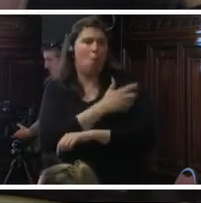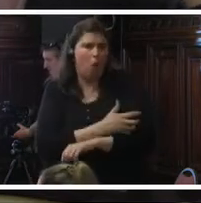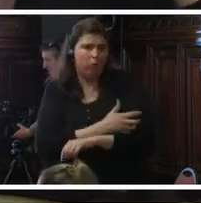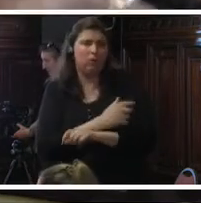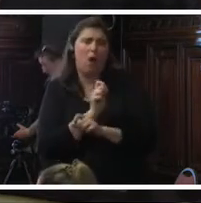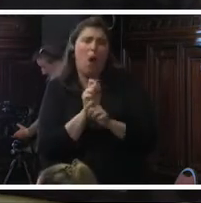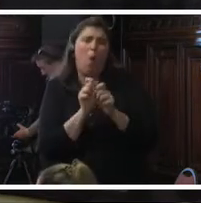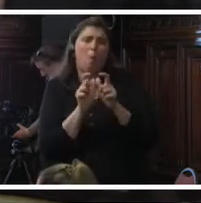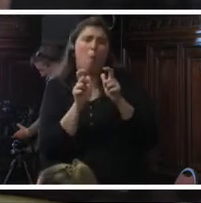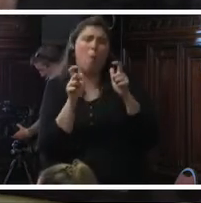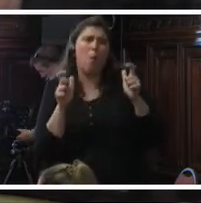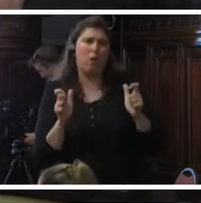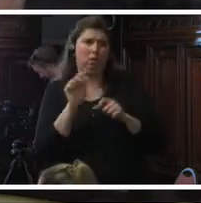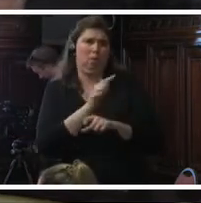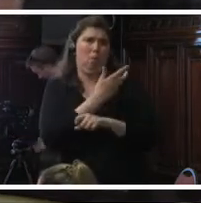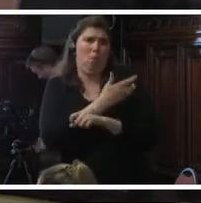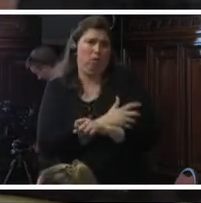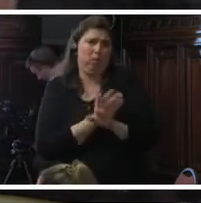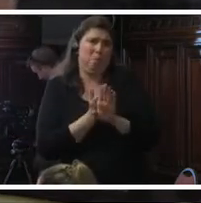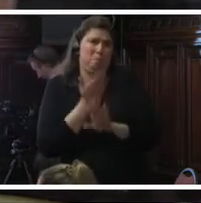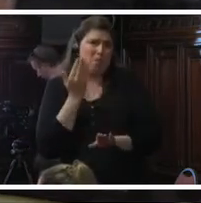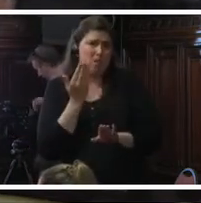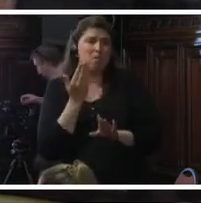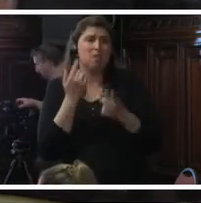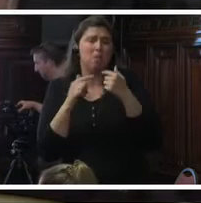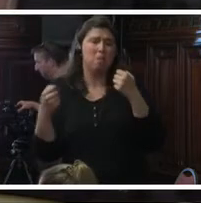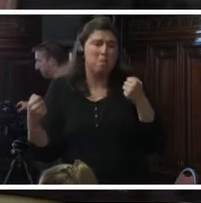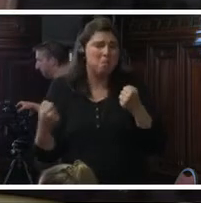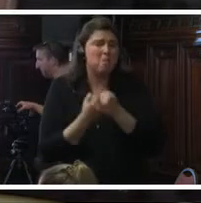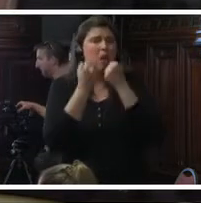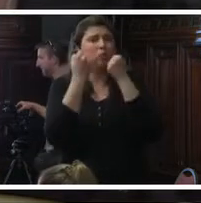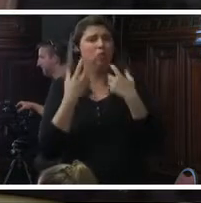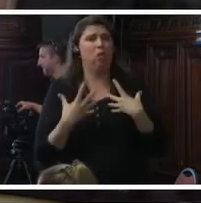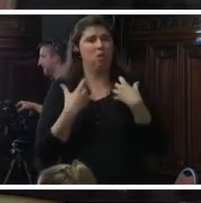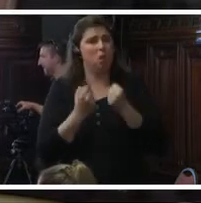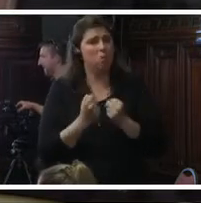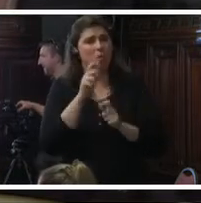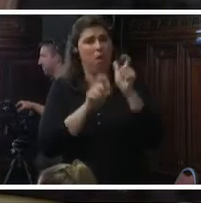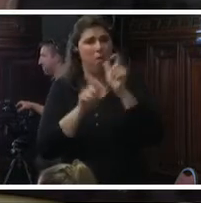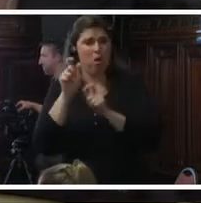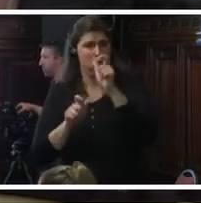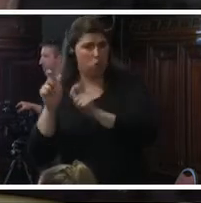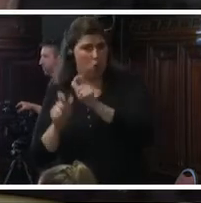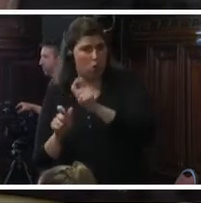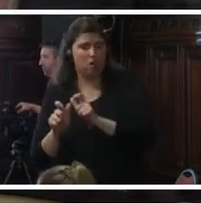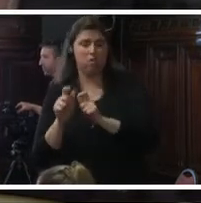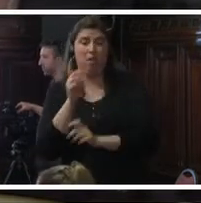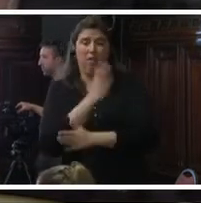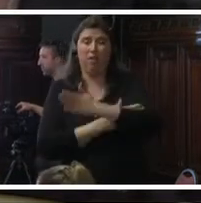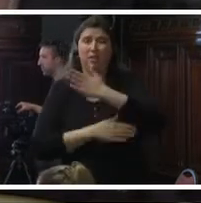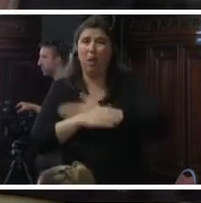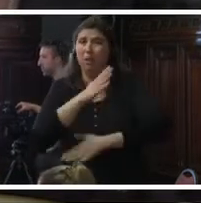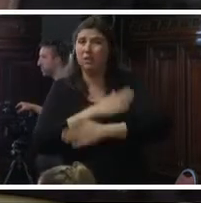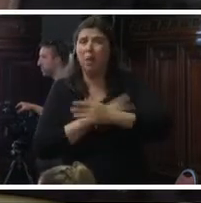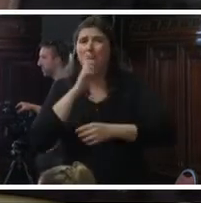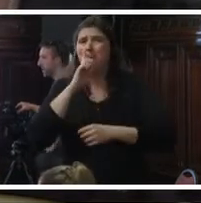pobreza. Adicionalmente, el Zika tiene un impacto sin precedentes en la salud de las personas, dejando en discapacidad a miles de